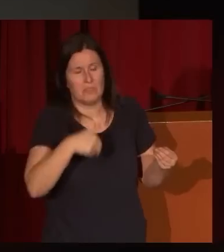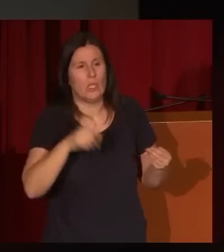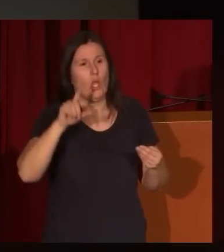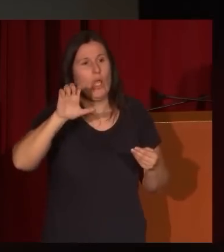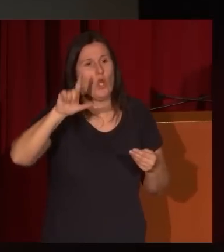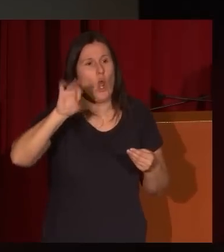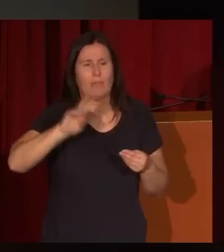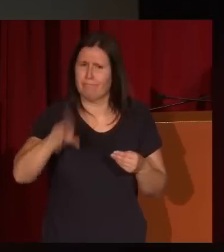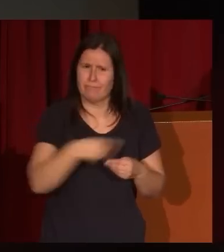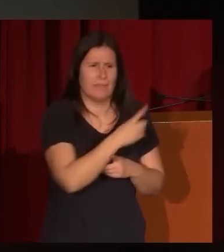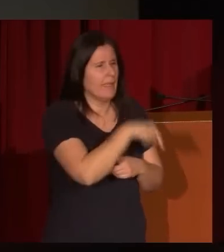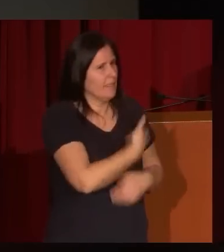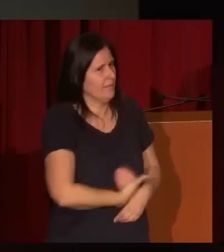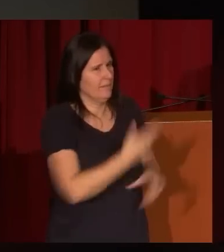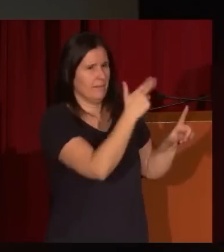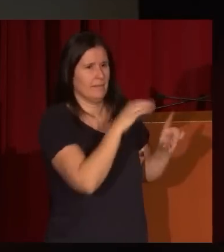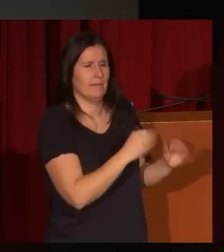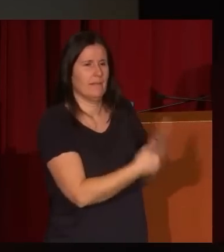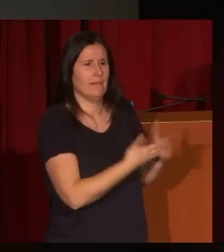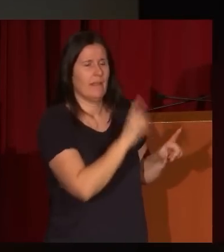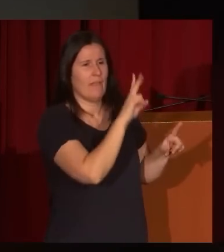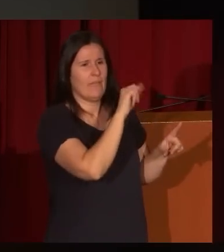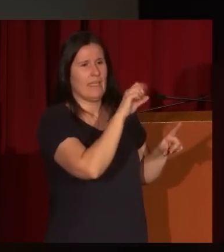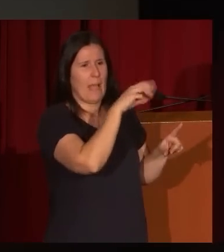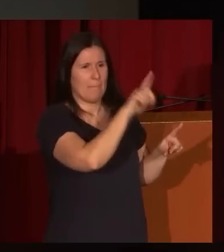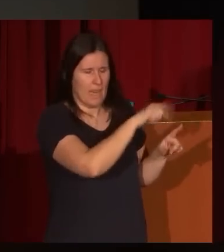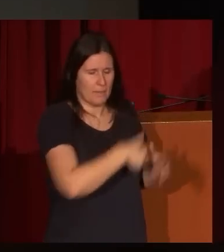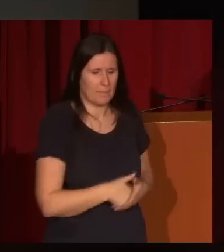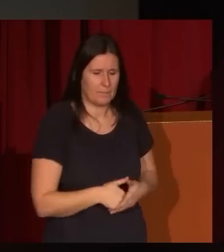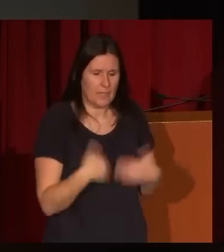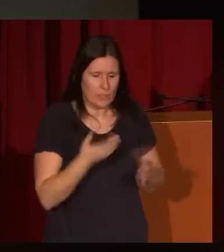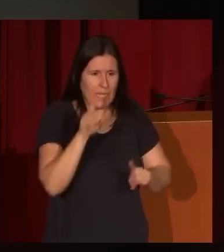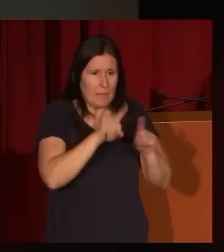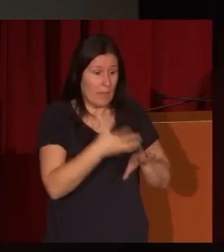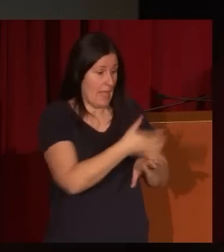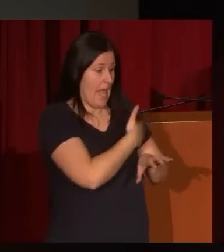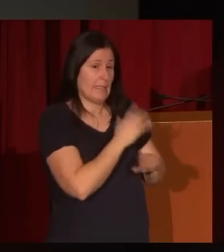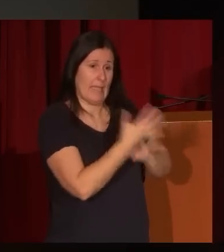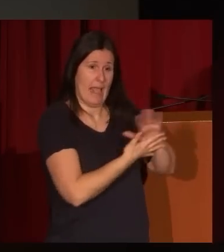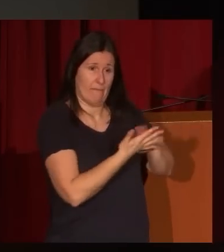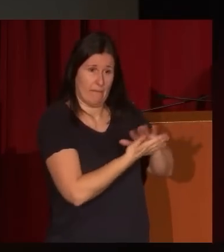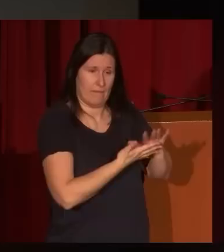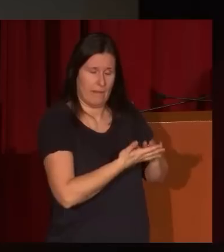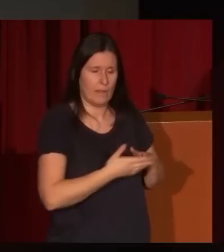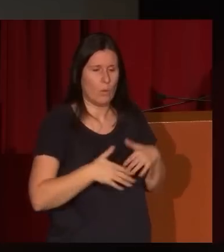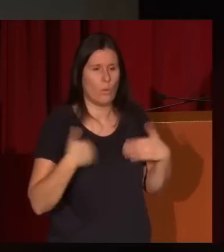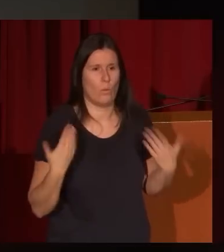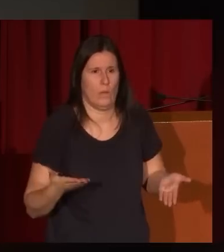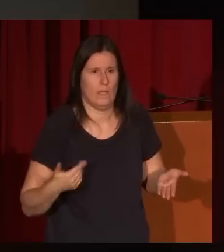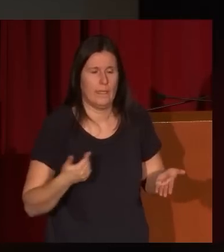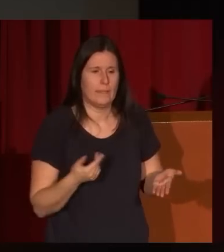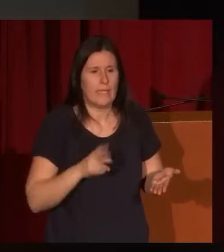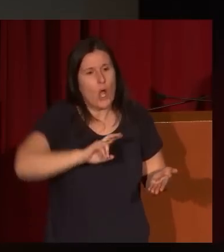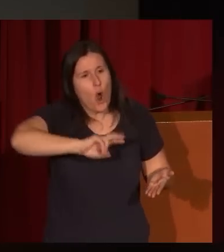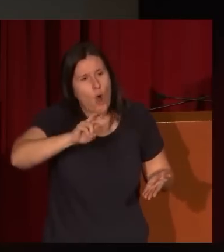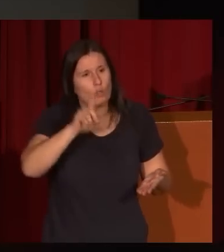de Lucas cuando es obra de Pérez Villamil. El problema que ya les adelantaba también al principio es que hay